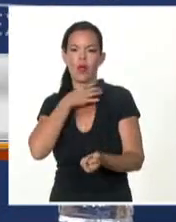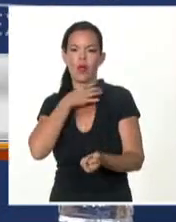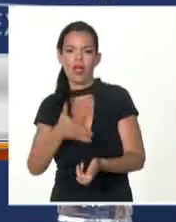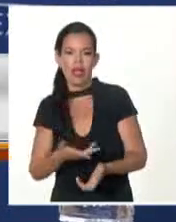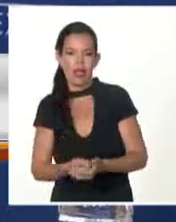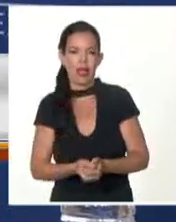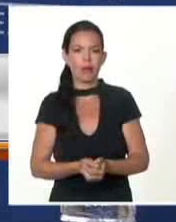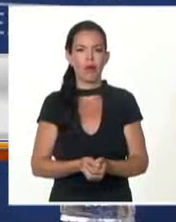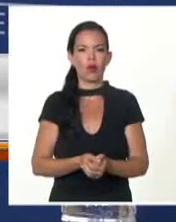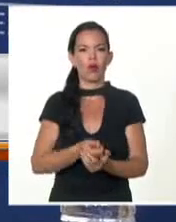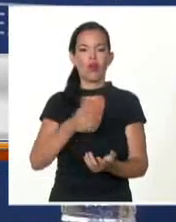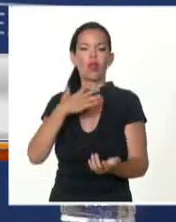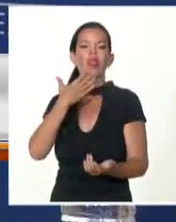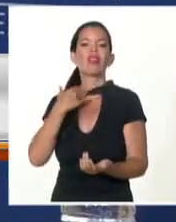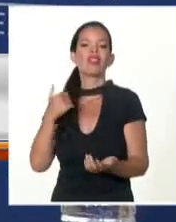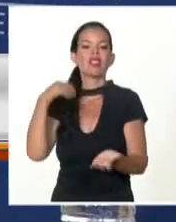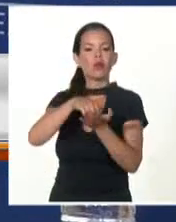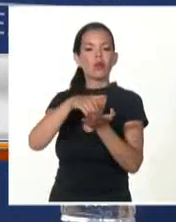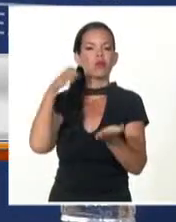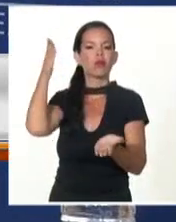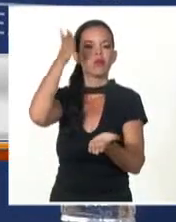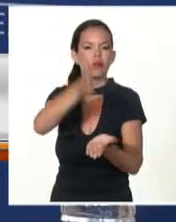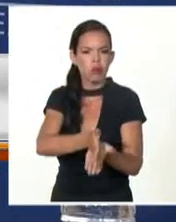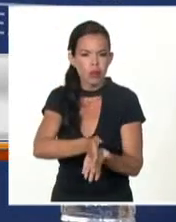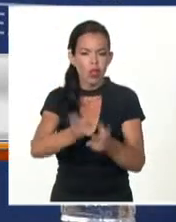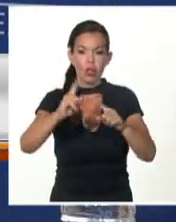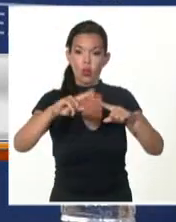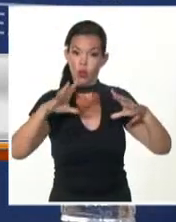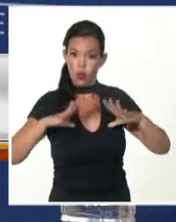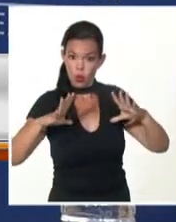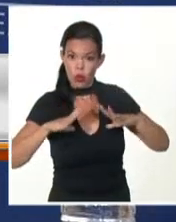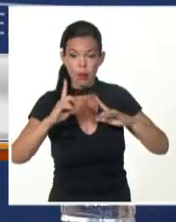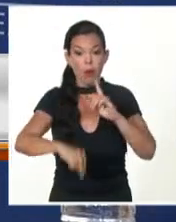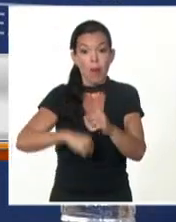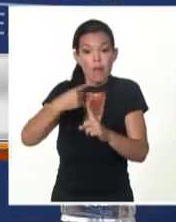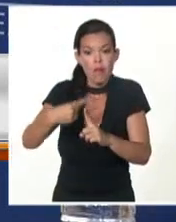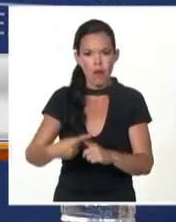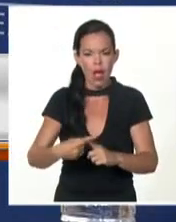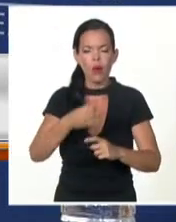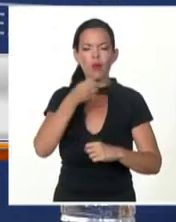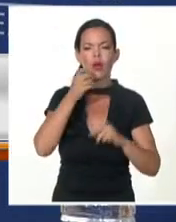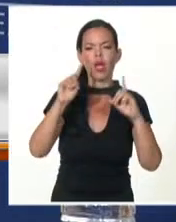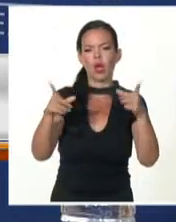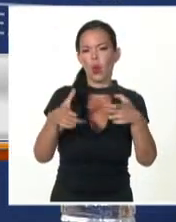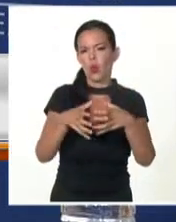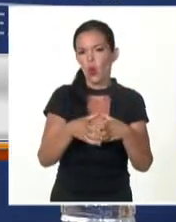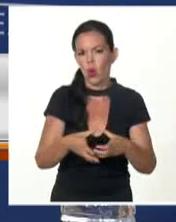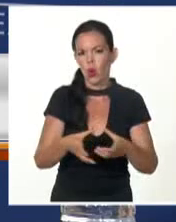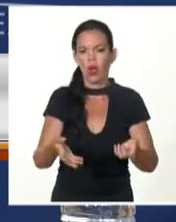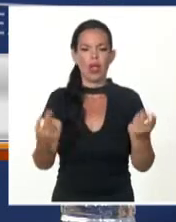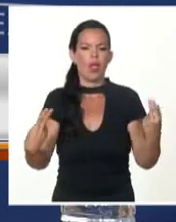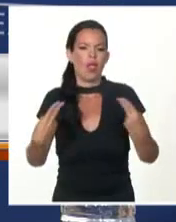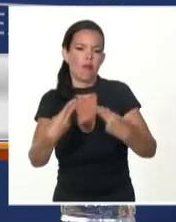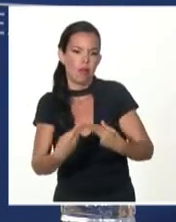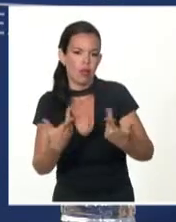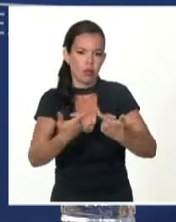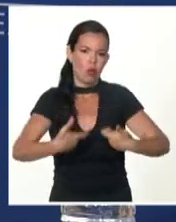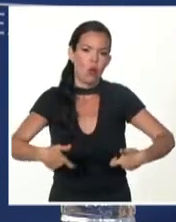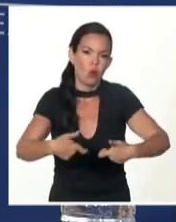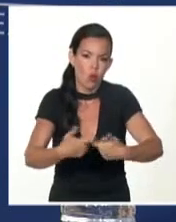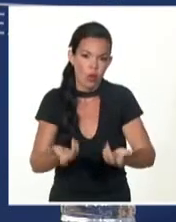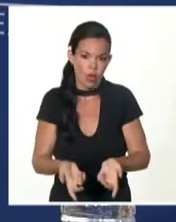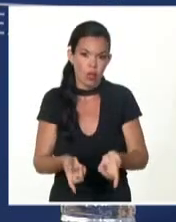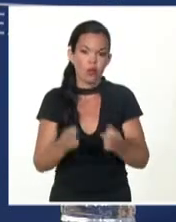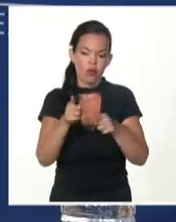eventos, porque es un evento dedicado a la industria de reuniones, por tanto y demás, todas las temáticas de una u otra manera aterrizan en estos temas